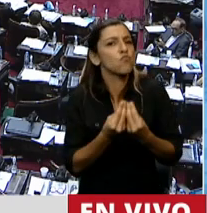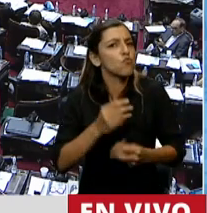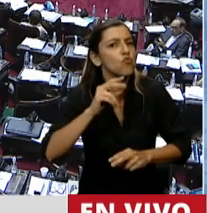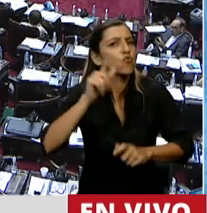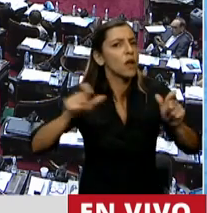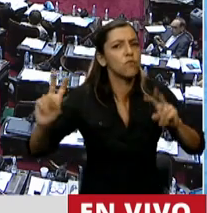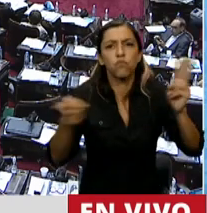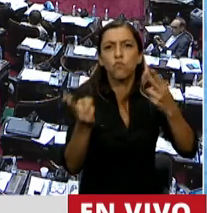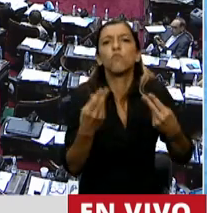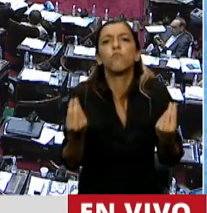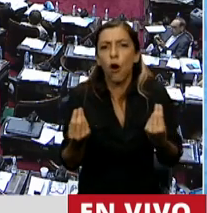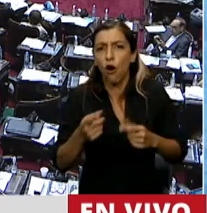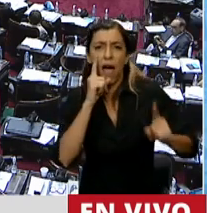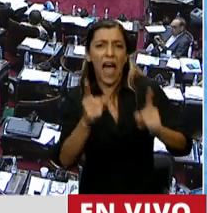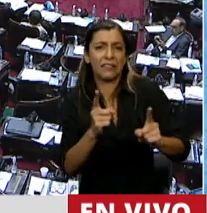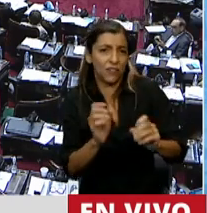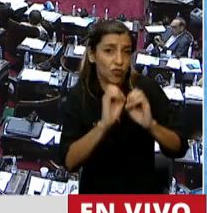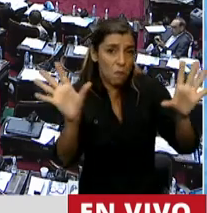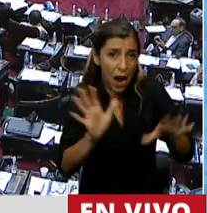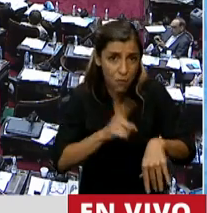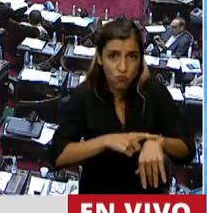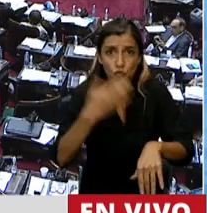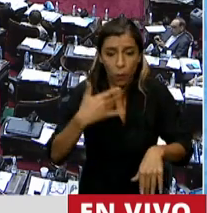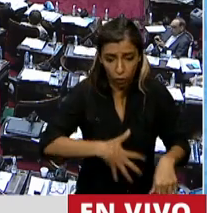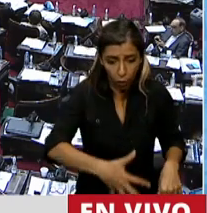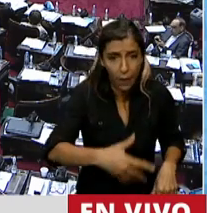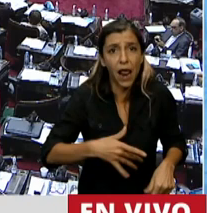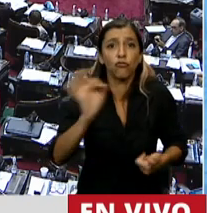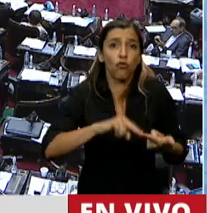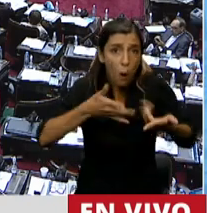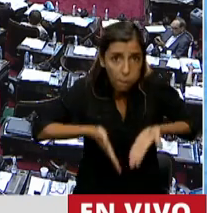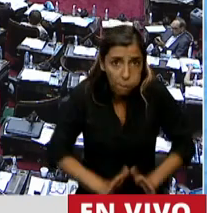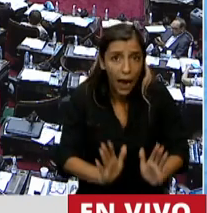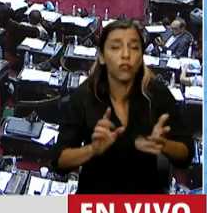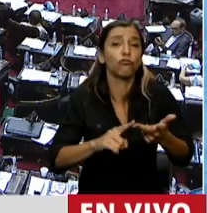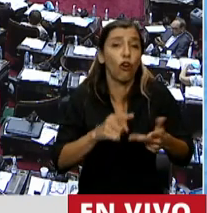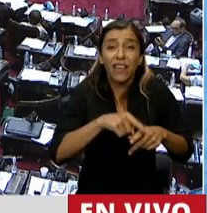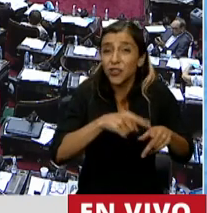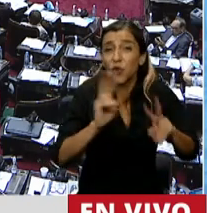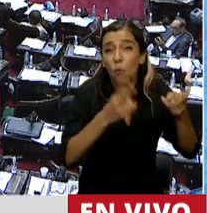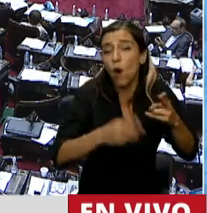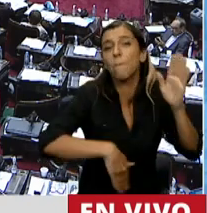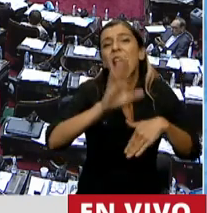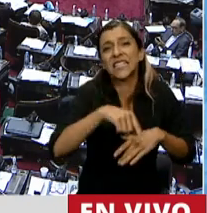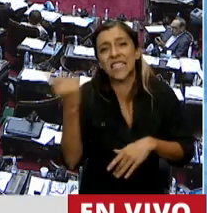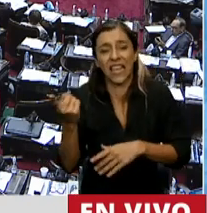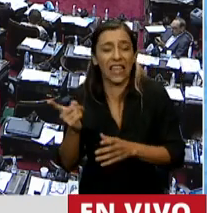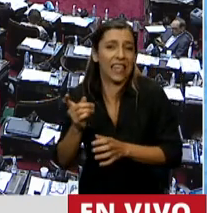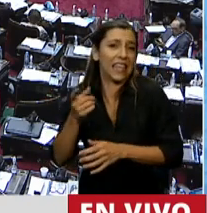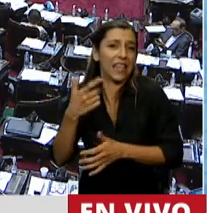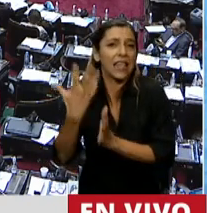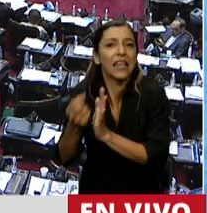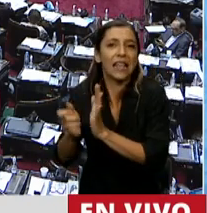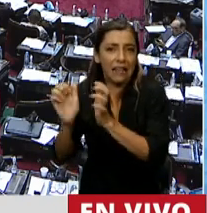muertes... No, del parto que por abortos inseguros. Esto no es ampliar